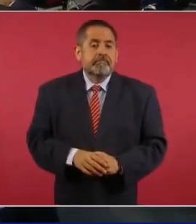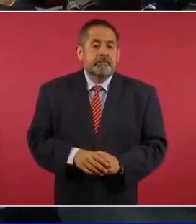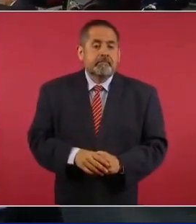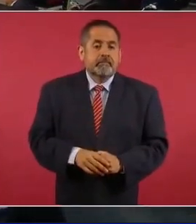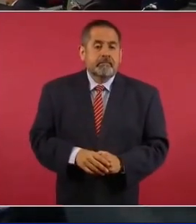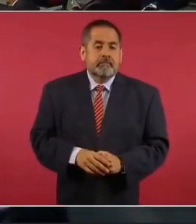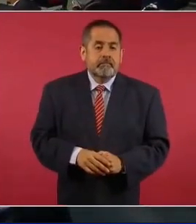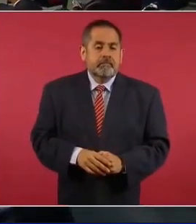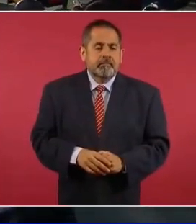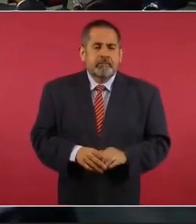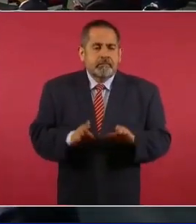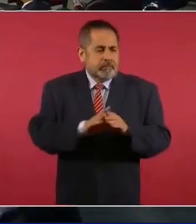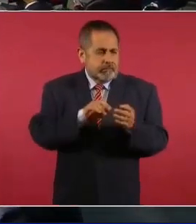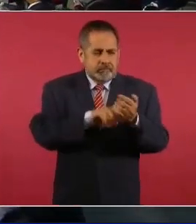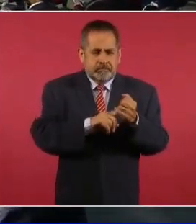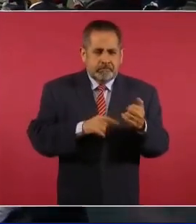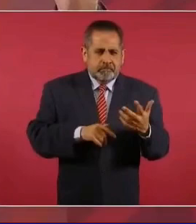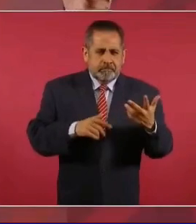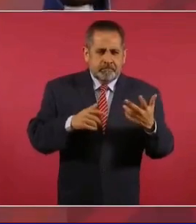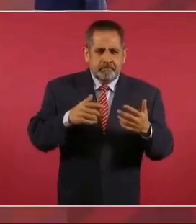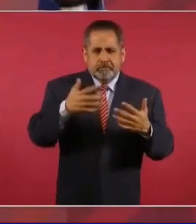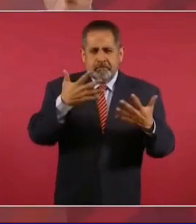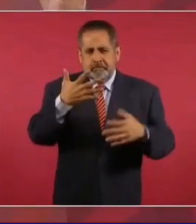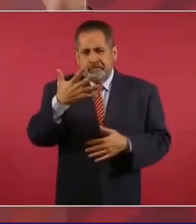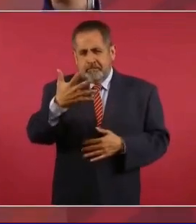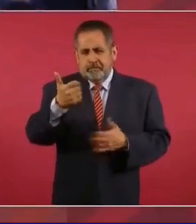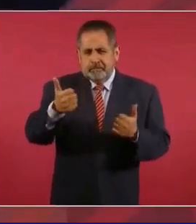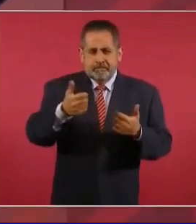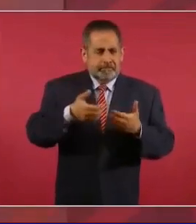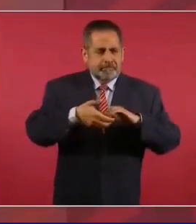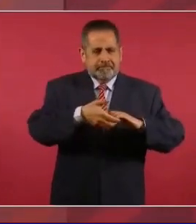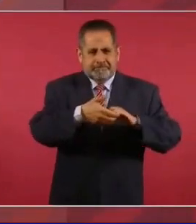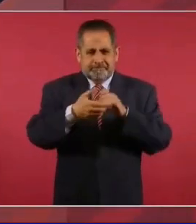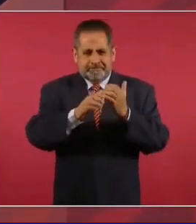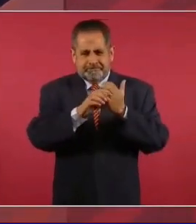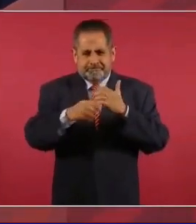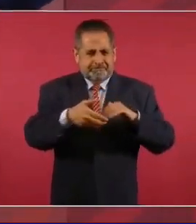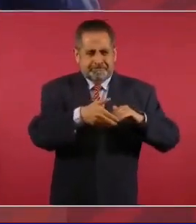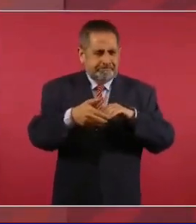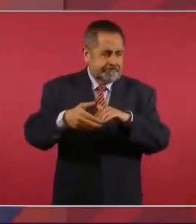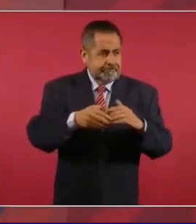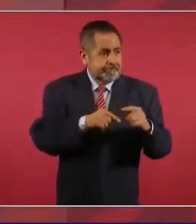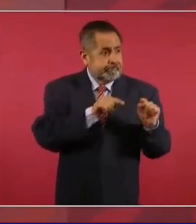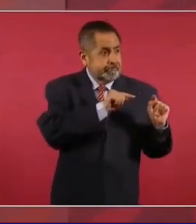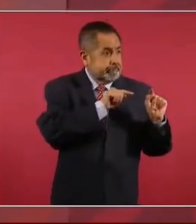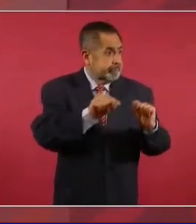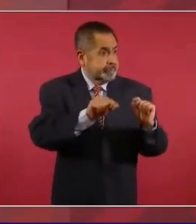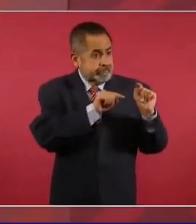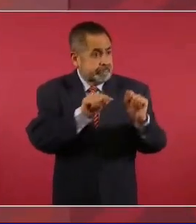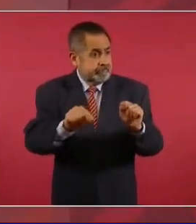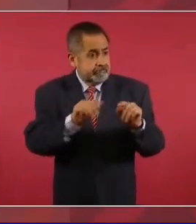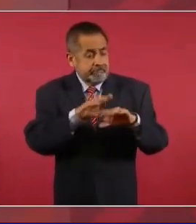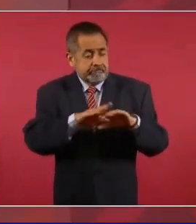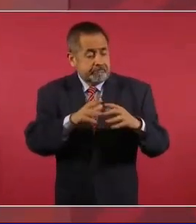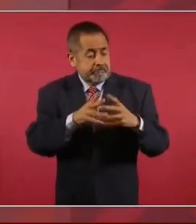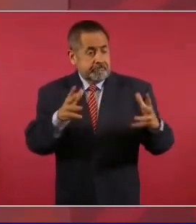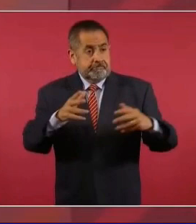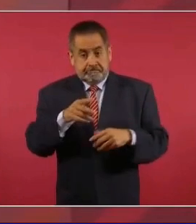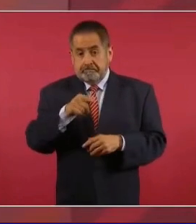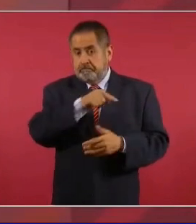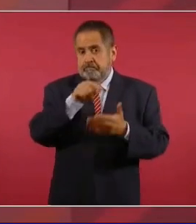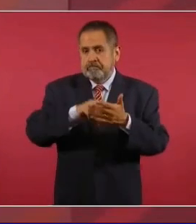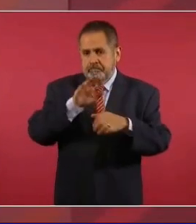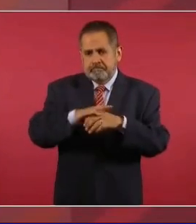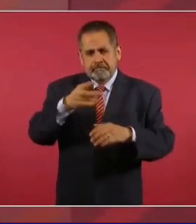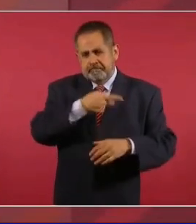como cinco, seis trailers, allá en las zonas más apartadas, más pobres,